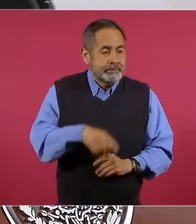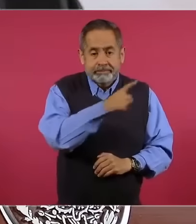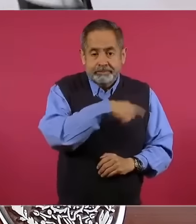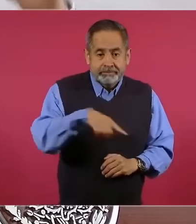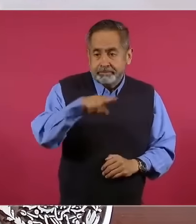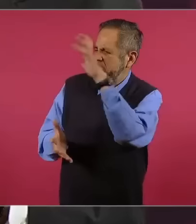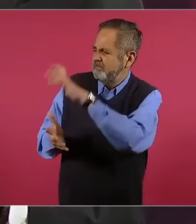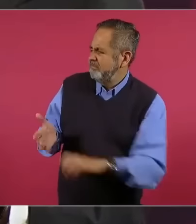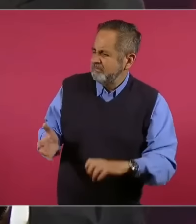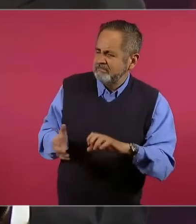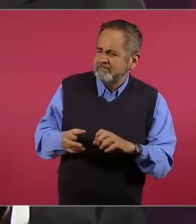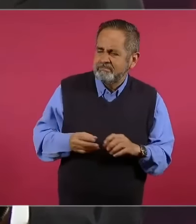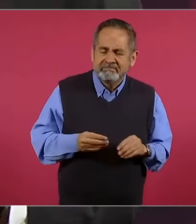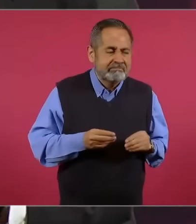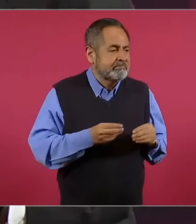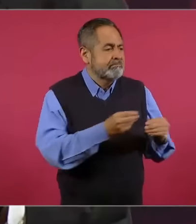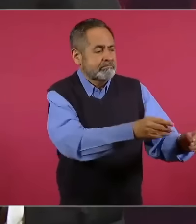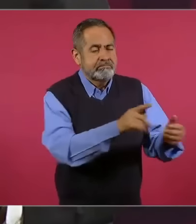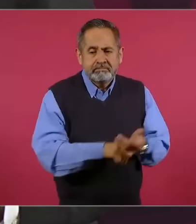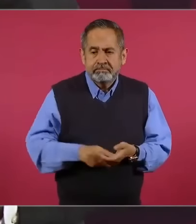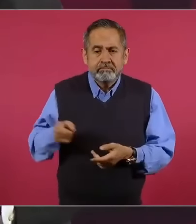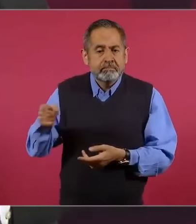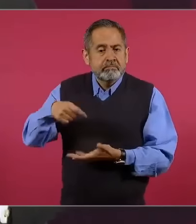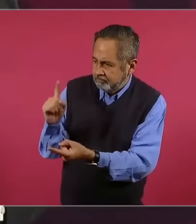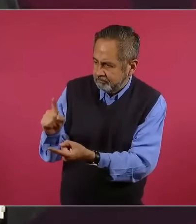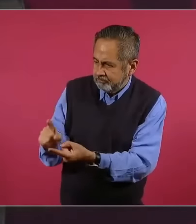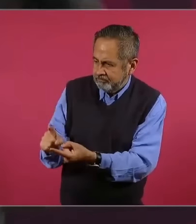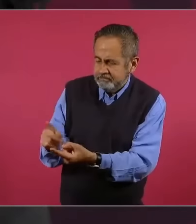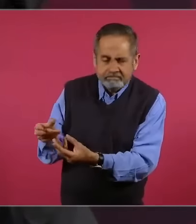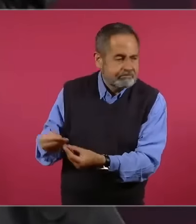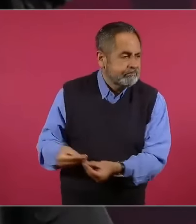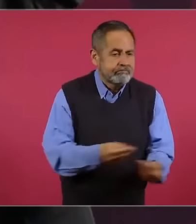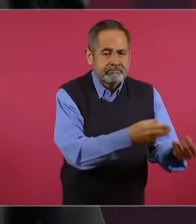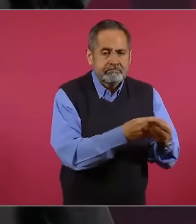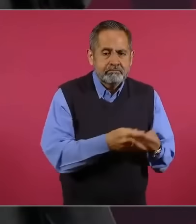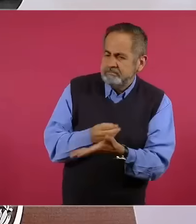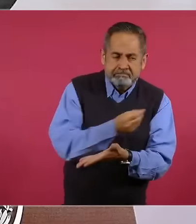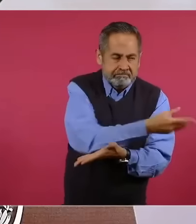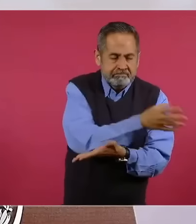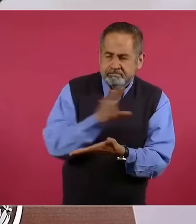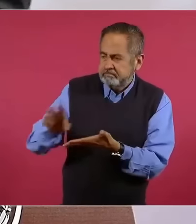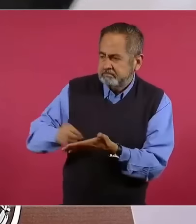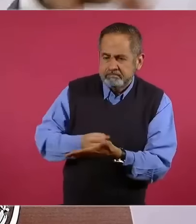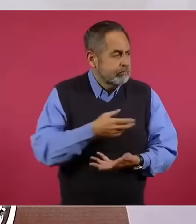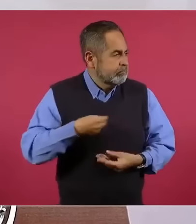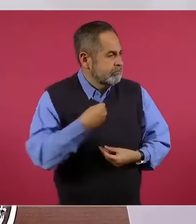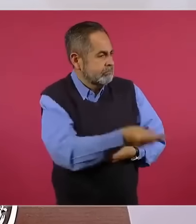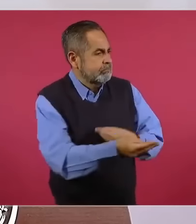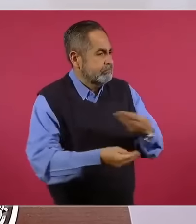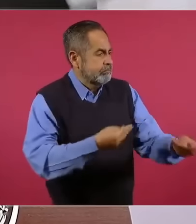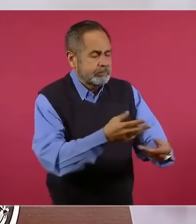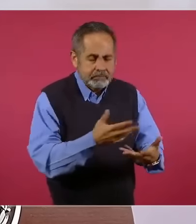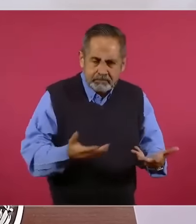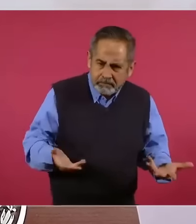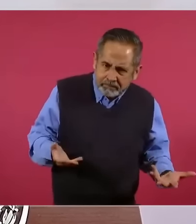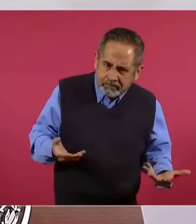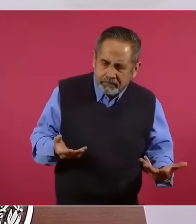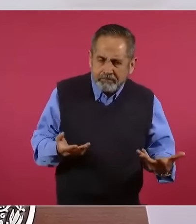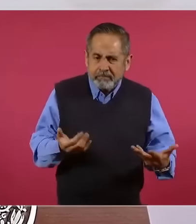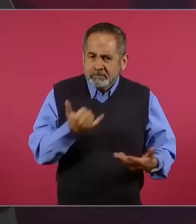al erario un grupo, imagínense, lo que